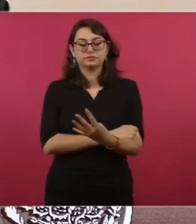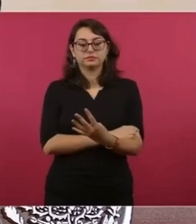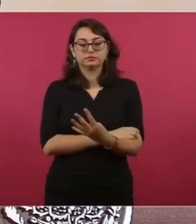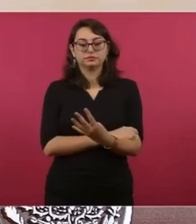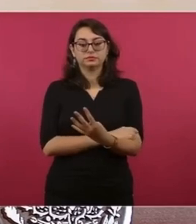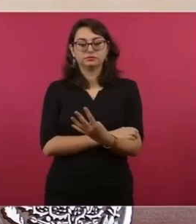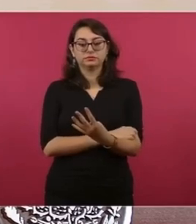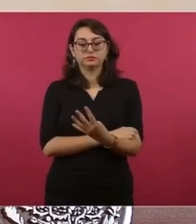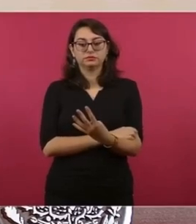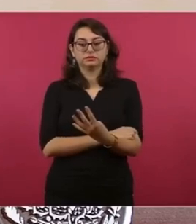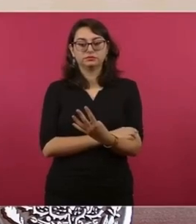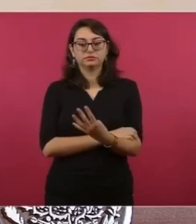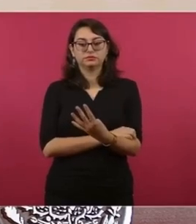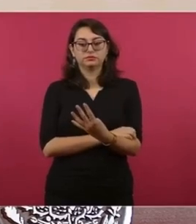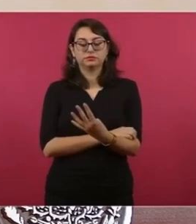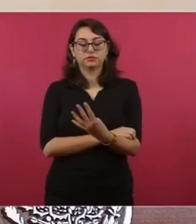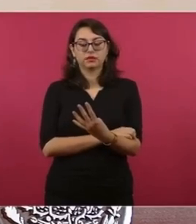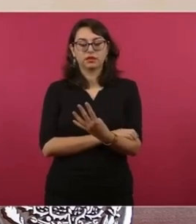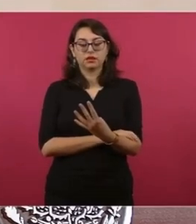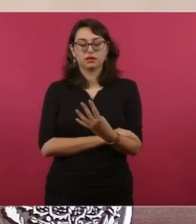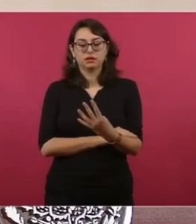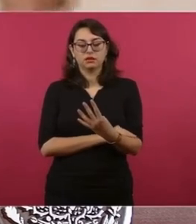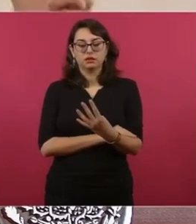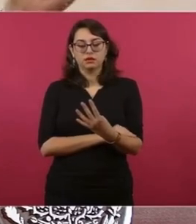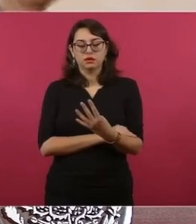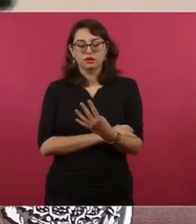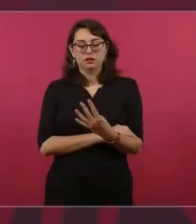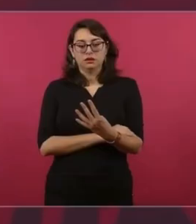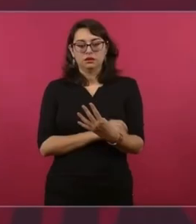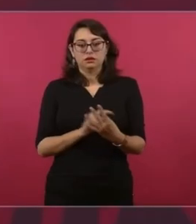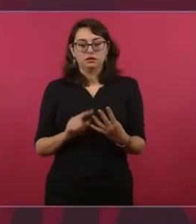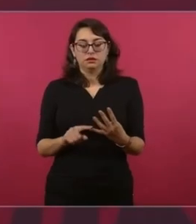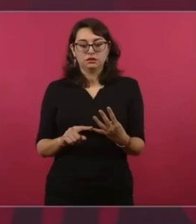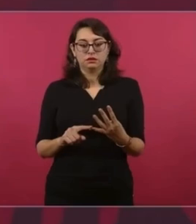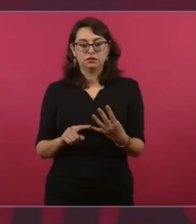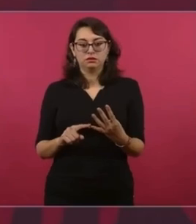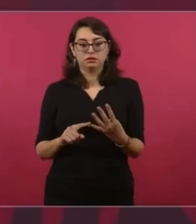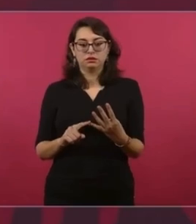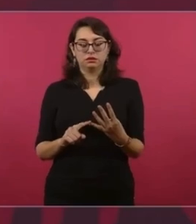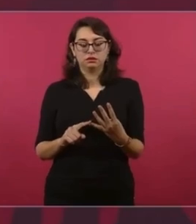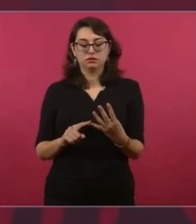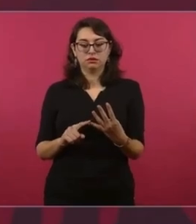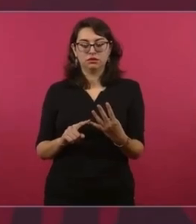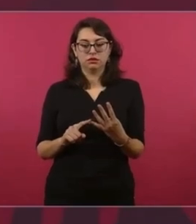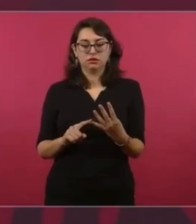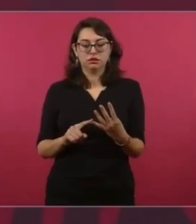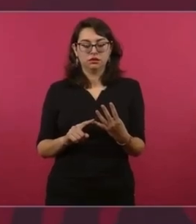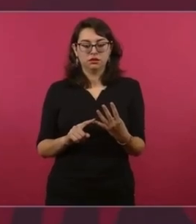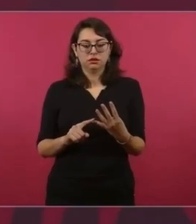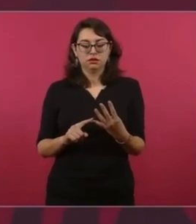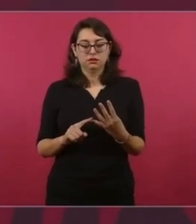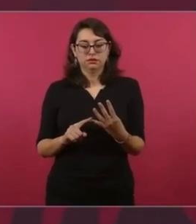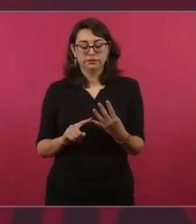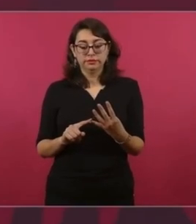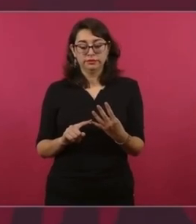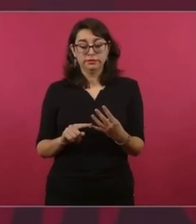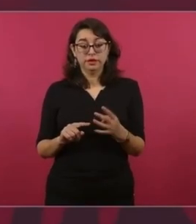mantenido nuestro peso